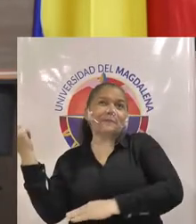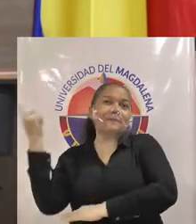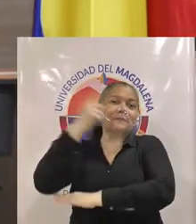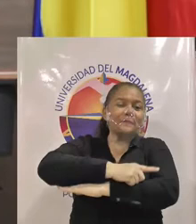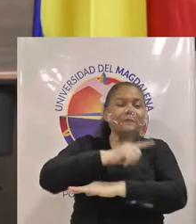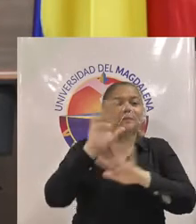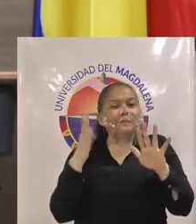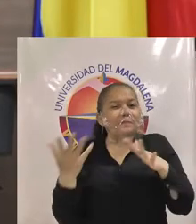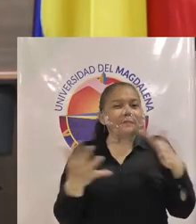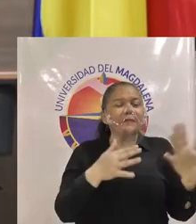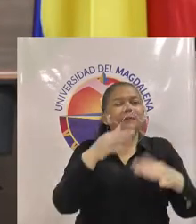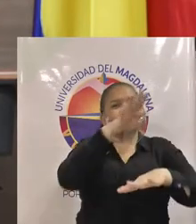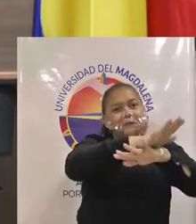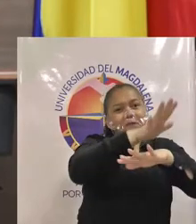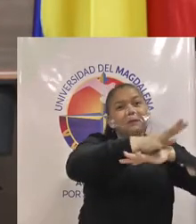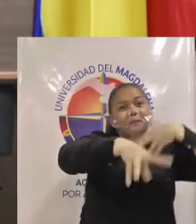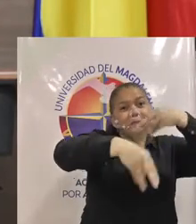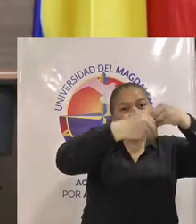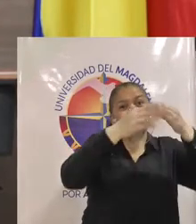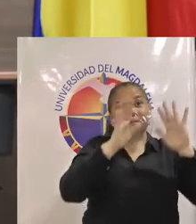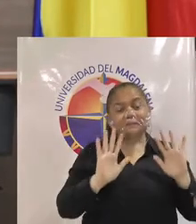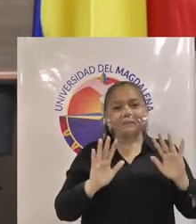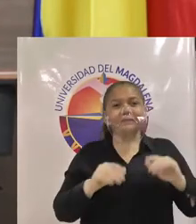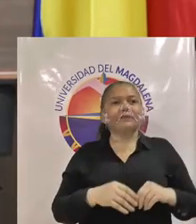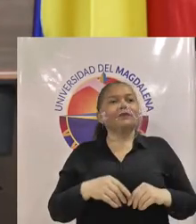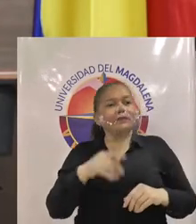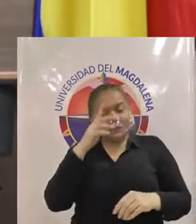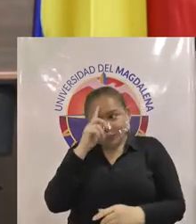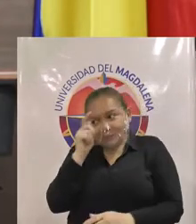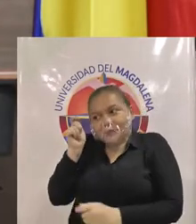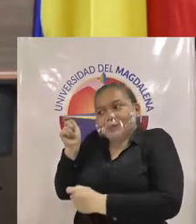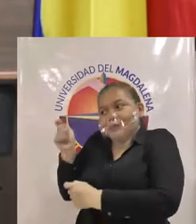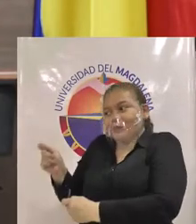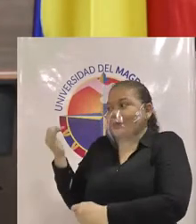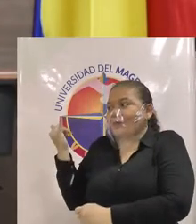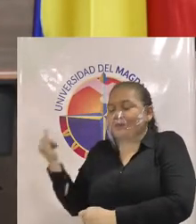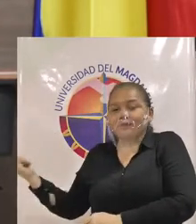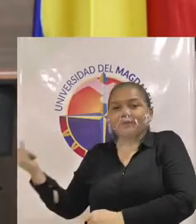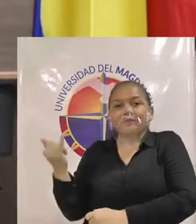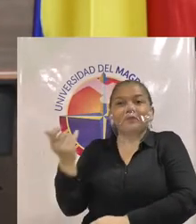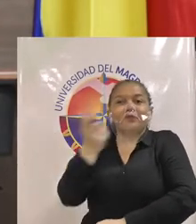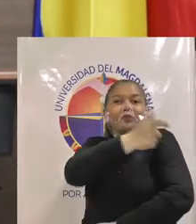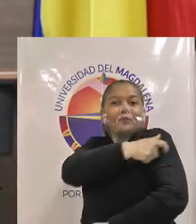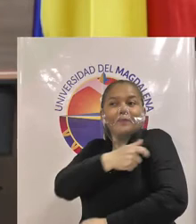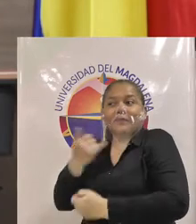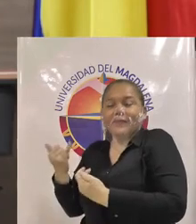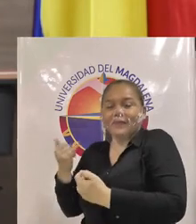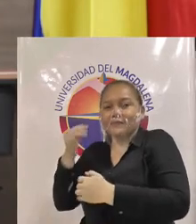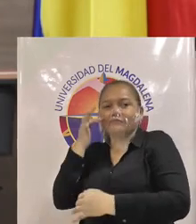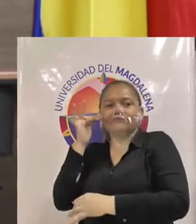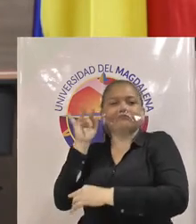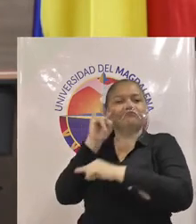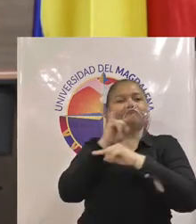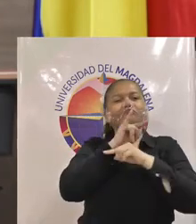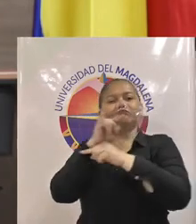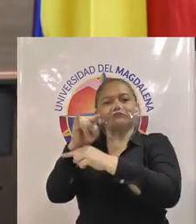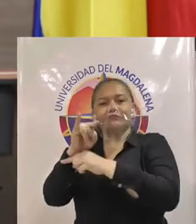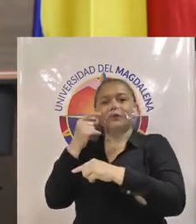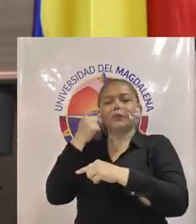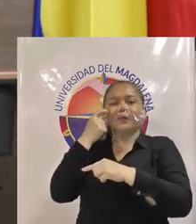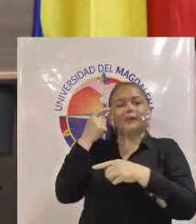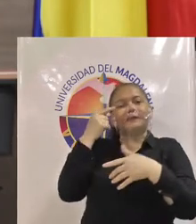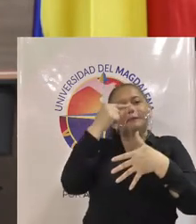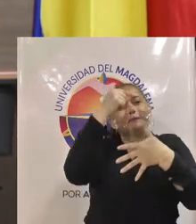uso racional adecuado con la venia del comité de garantías si algo quiere reforzar de estos ejes